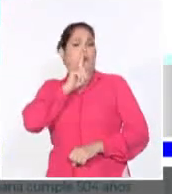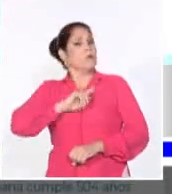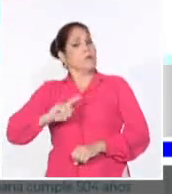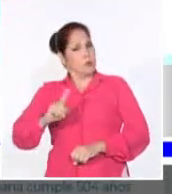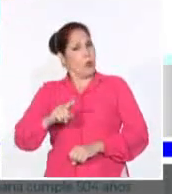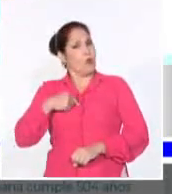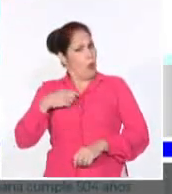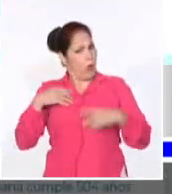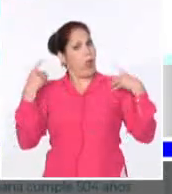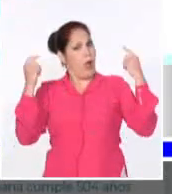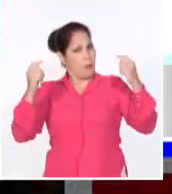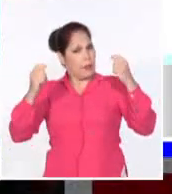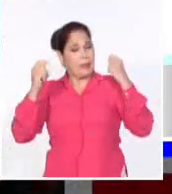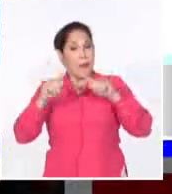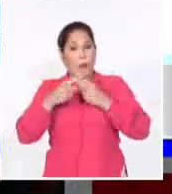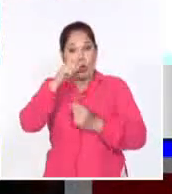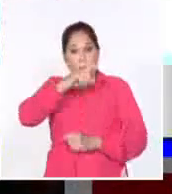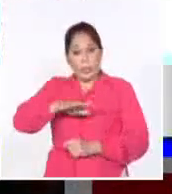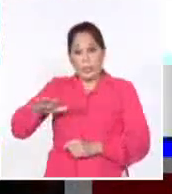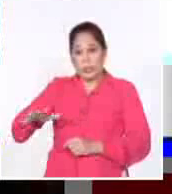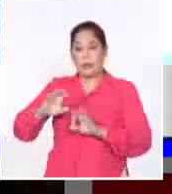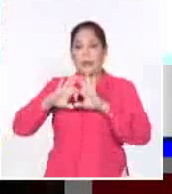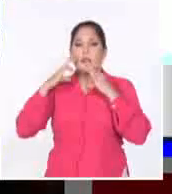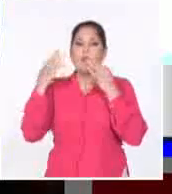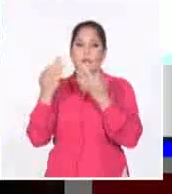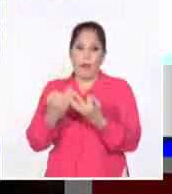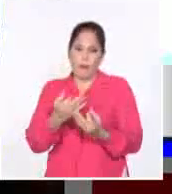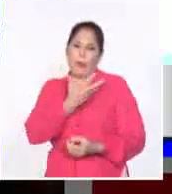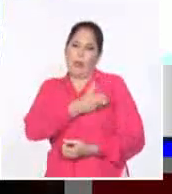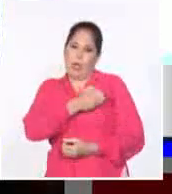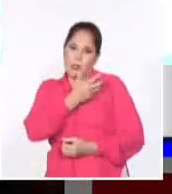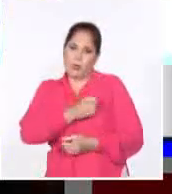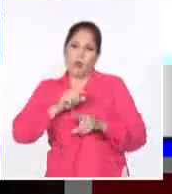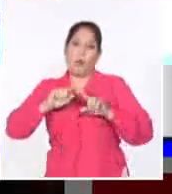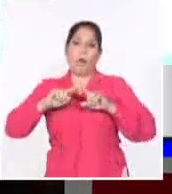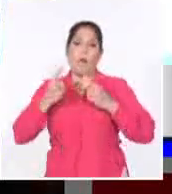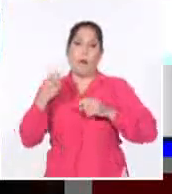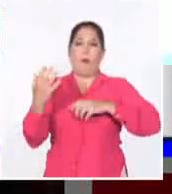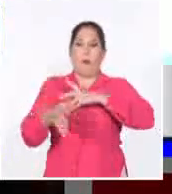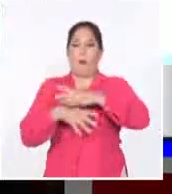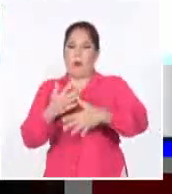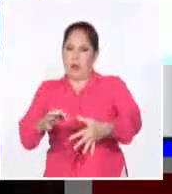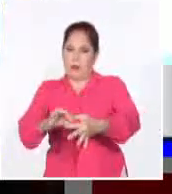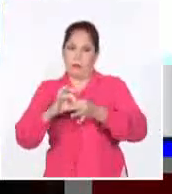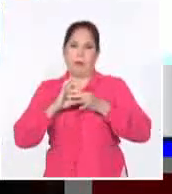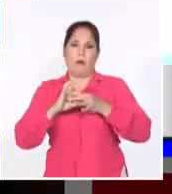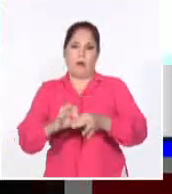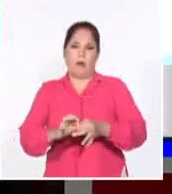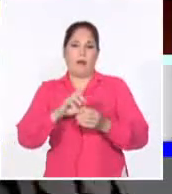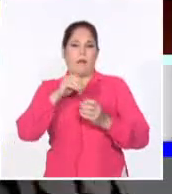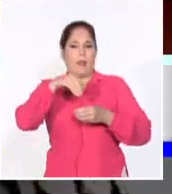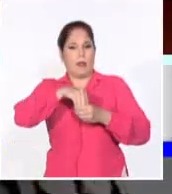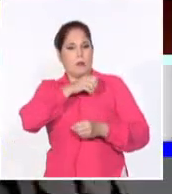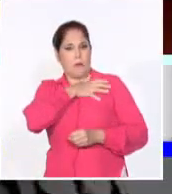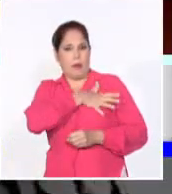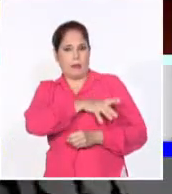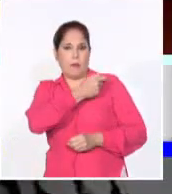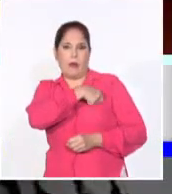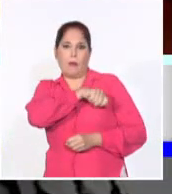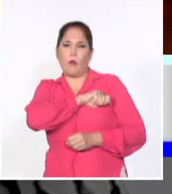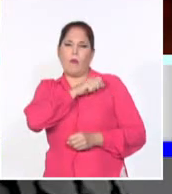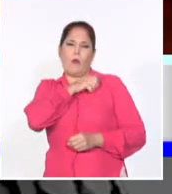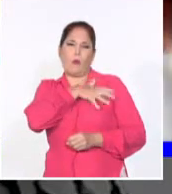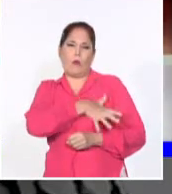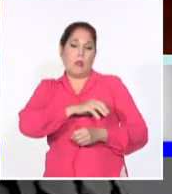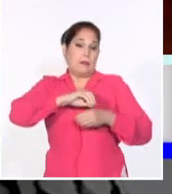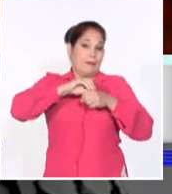tibias cuando miles de niños y sus familias sucumben en una masacre que no parece tener fin. Porque el pueblo palestino ha sido sometido